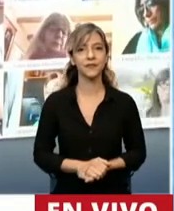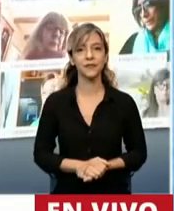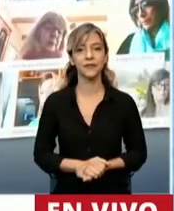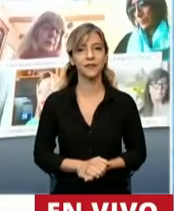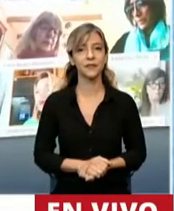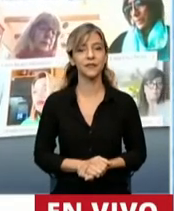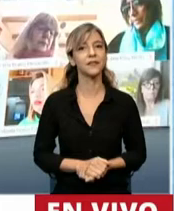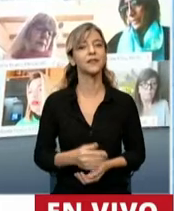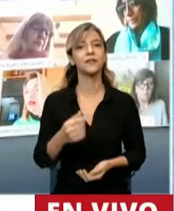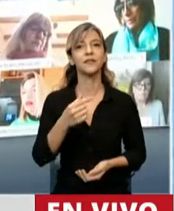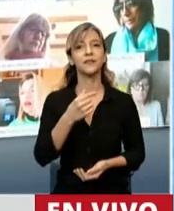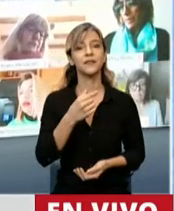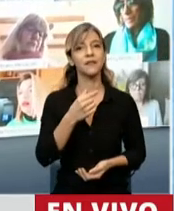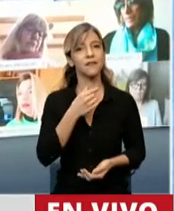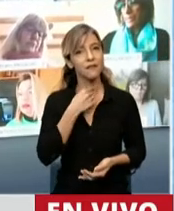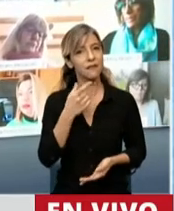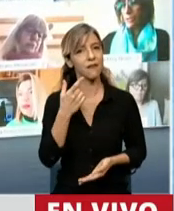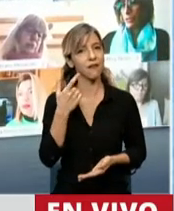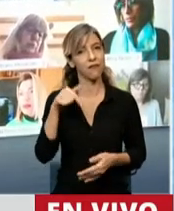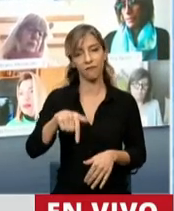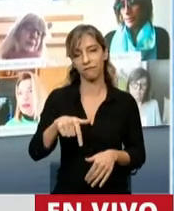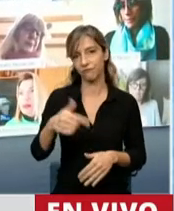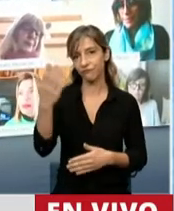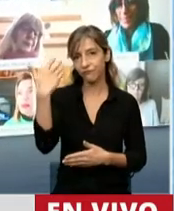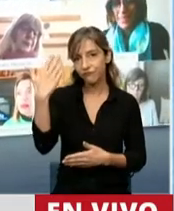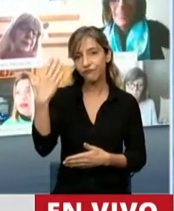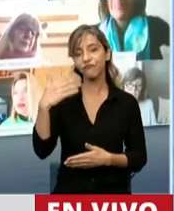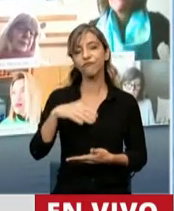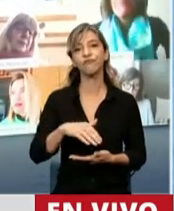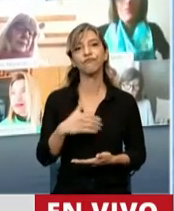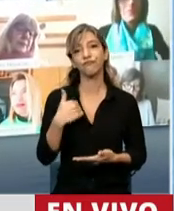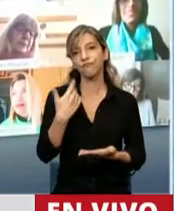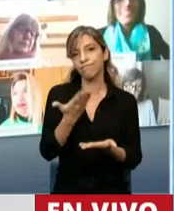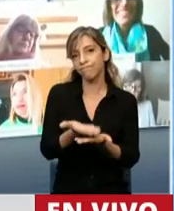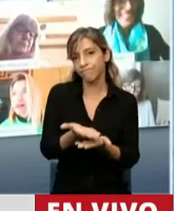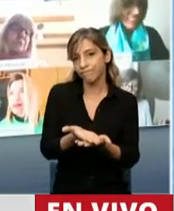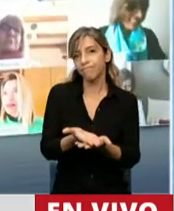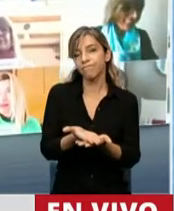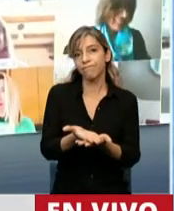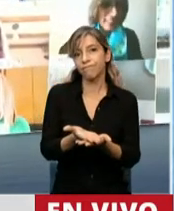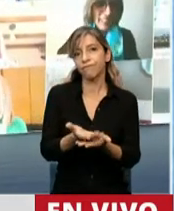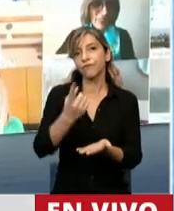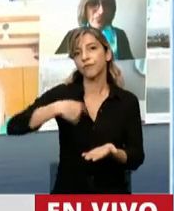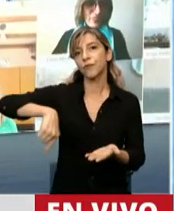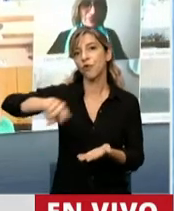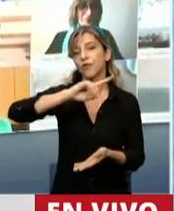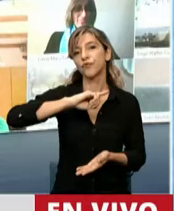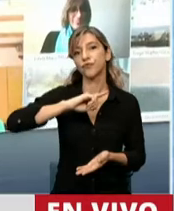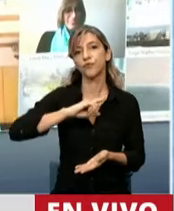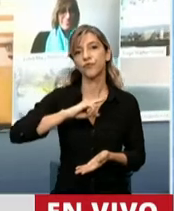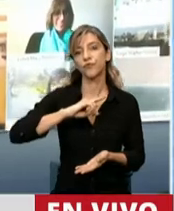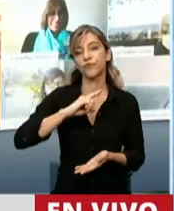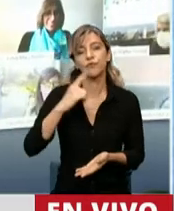Quiero plantear en este recinto que tenemos la obligación